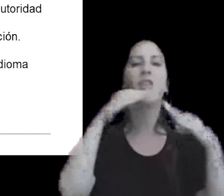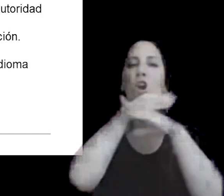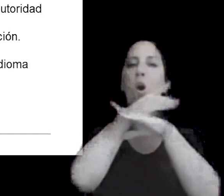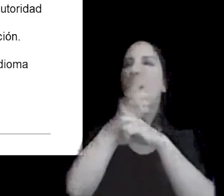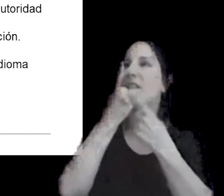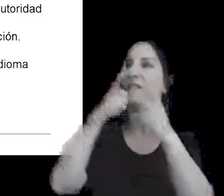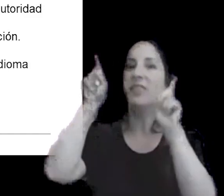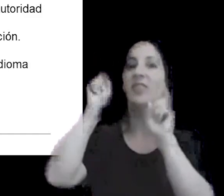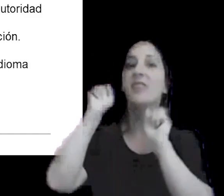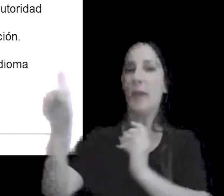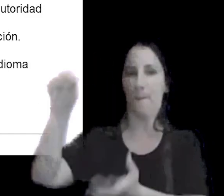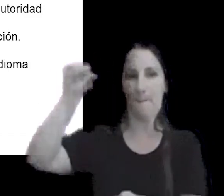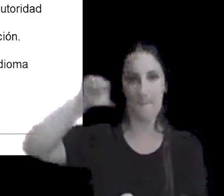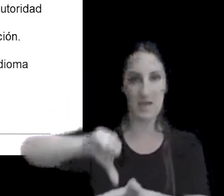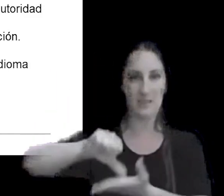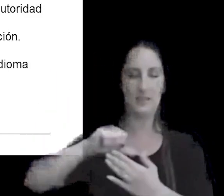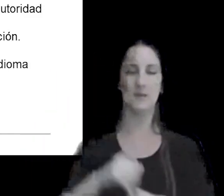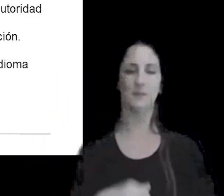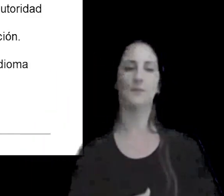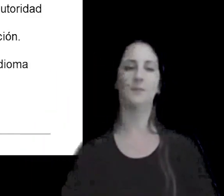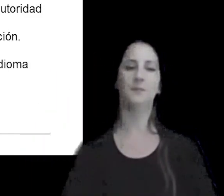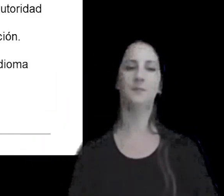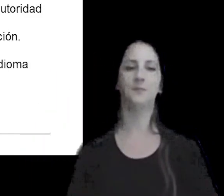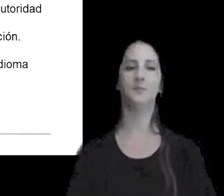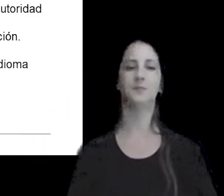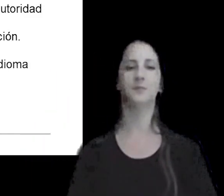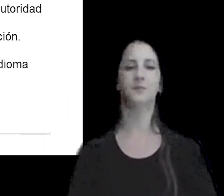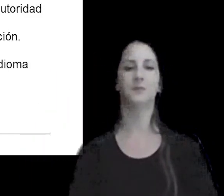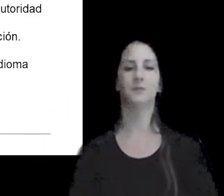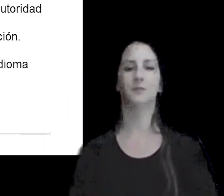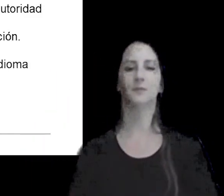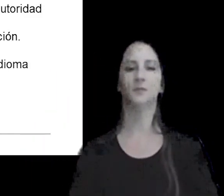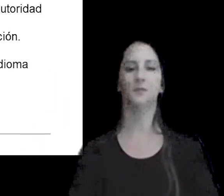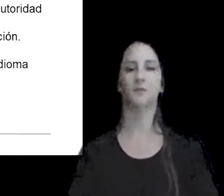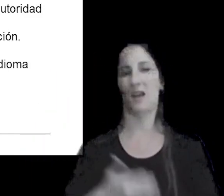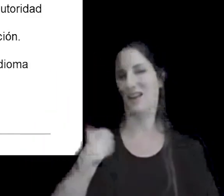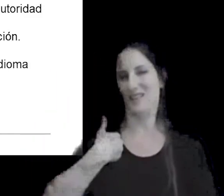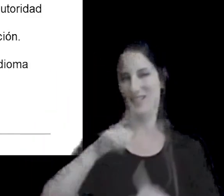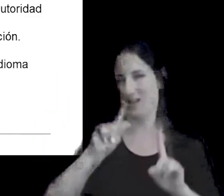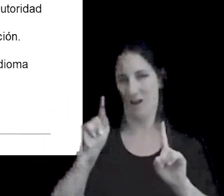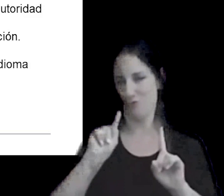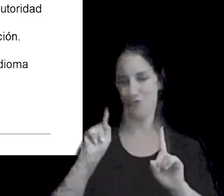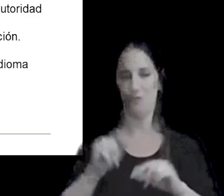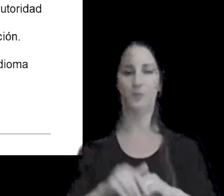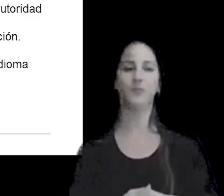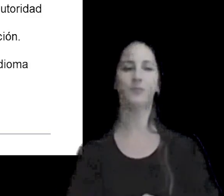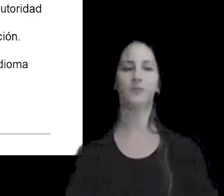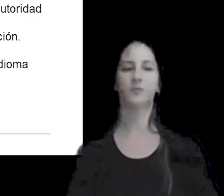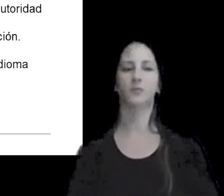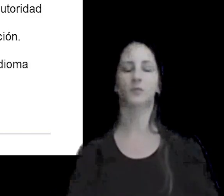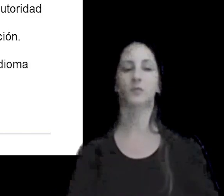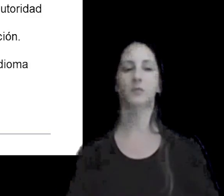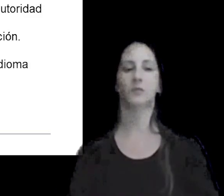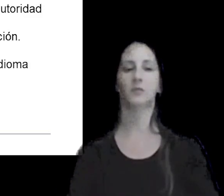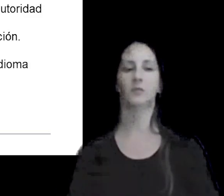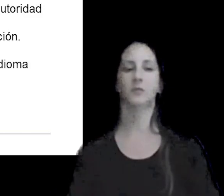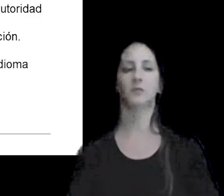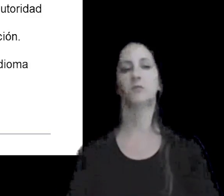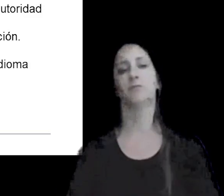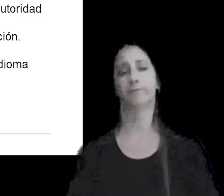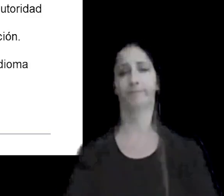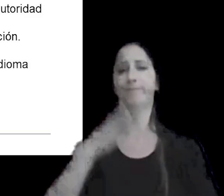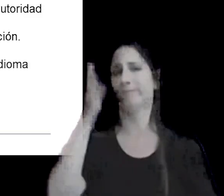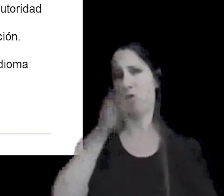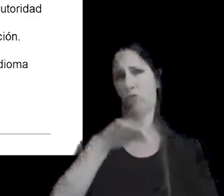idioma nacional no es así tampoco el caso de Argentina y un altísimo